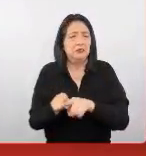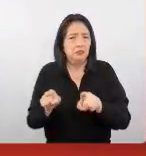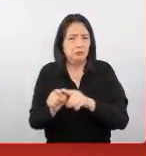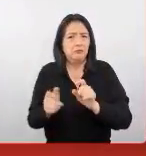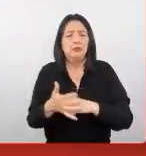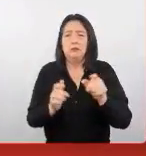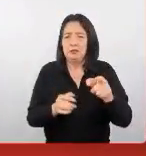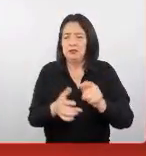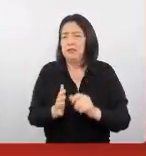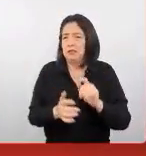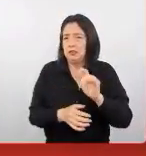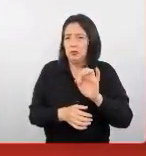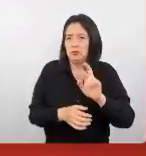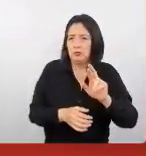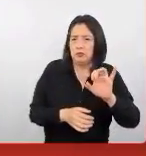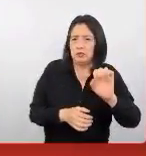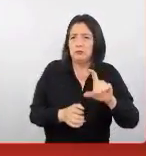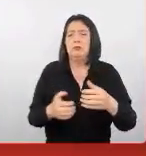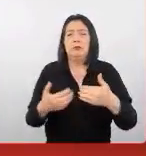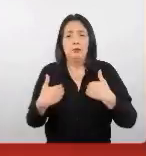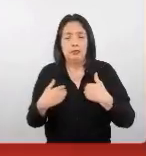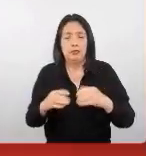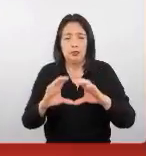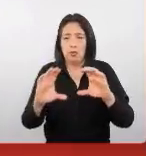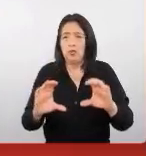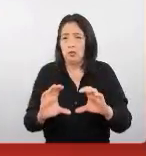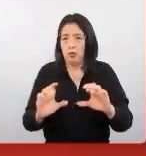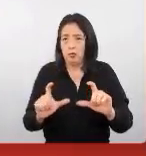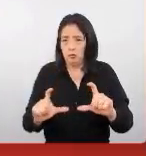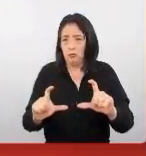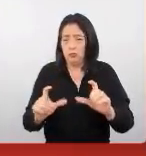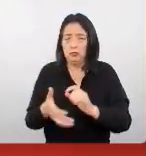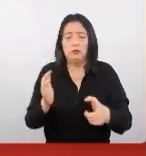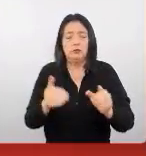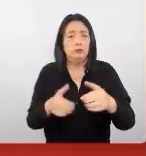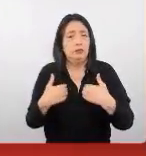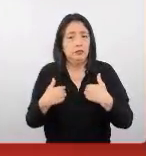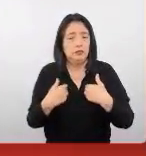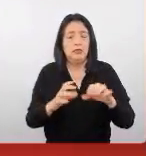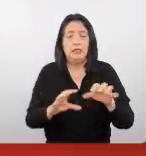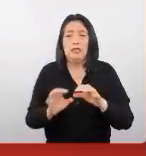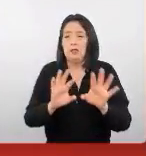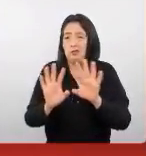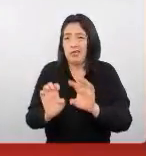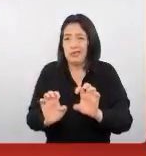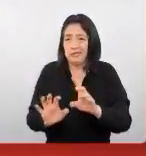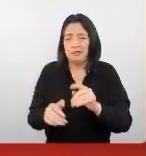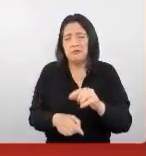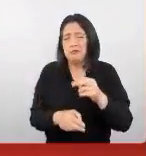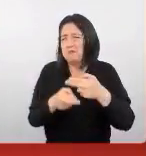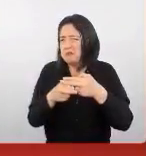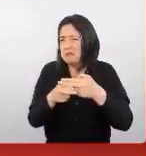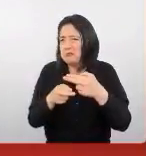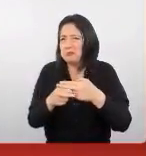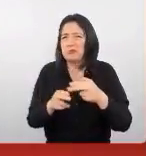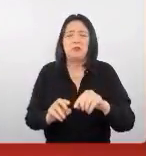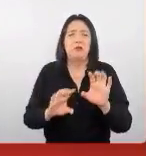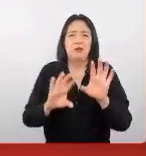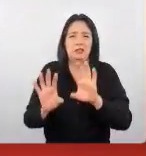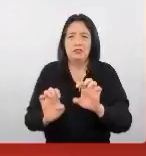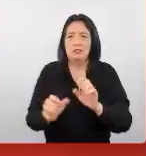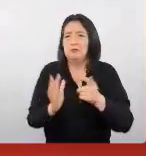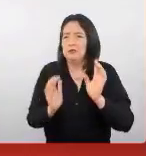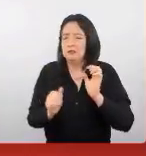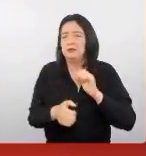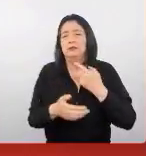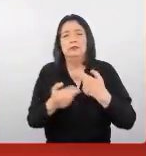.p, ya que para poder obtener la constancia van a tener que realizar un pequeño examen chiquitito que nos